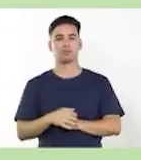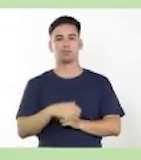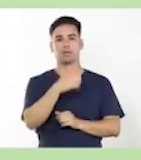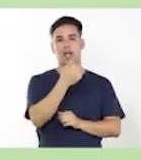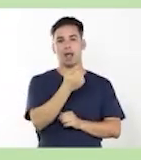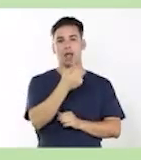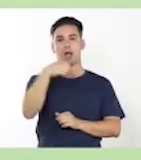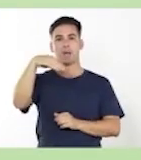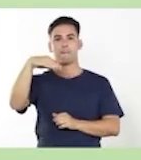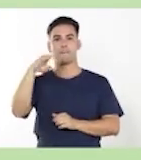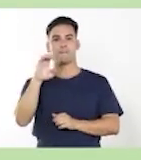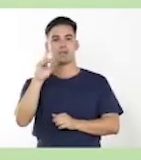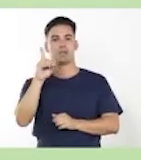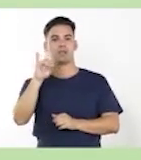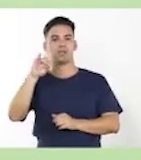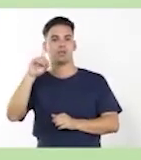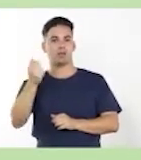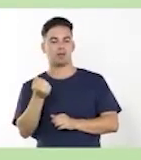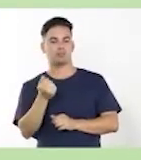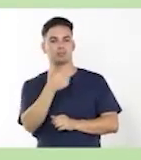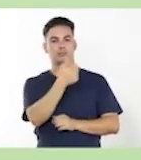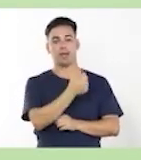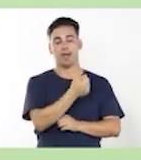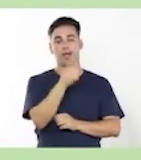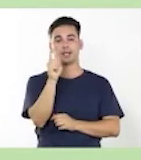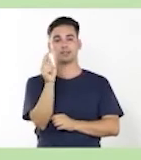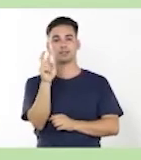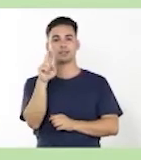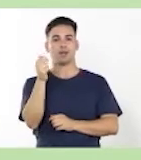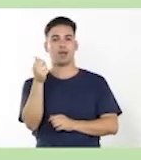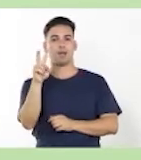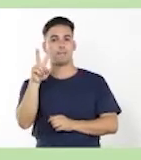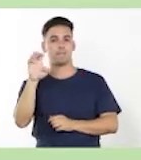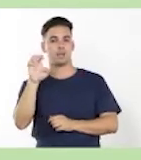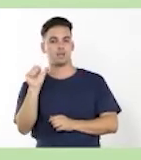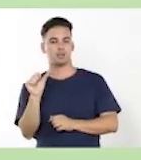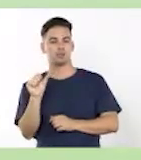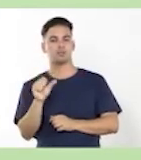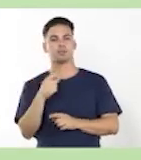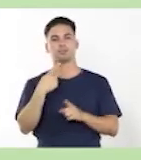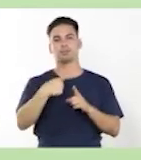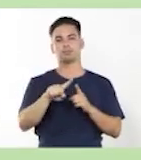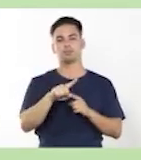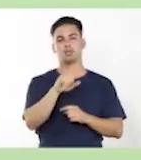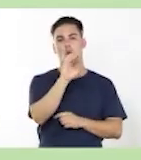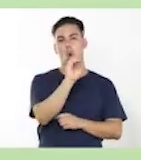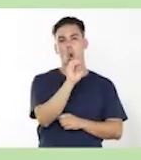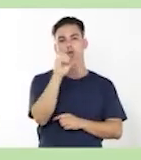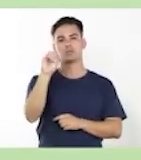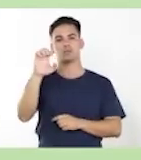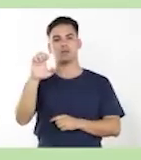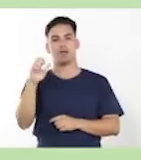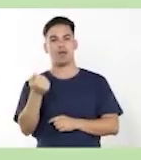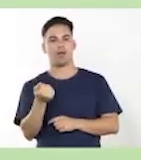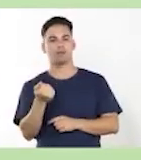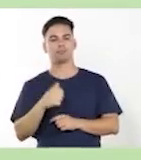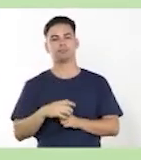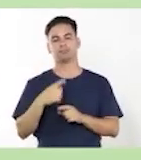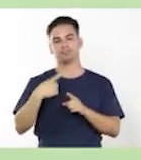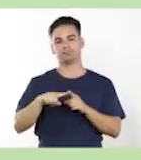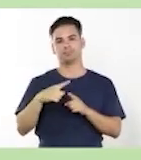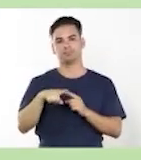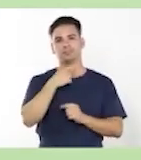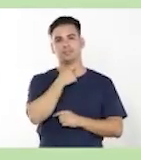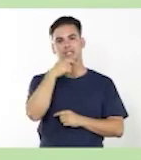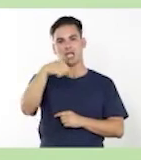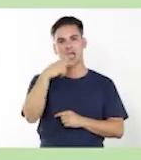medida, a través, en efecto, entre tanto, o sea, sin embargo. Ahí les